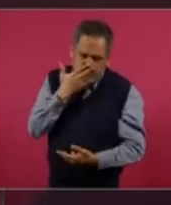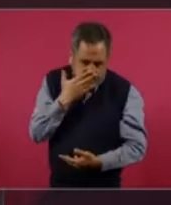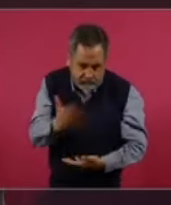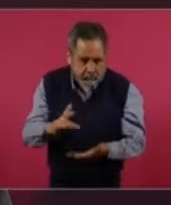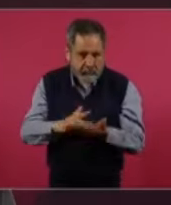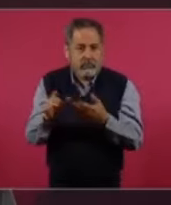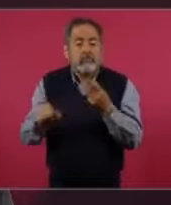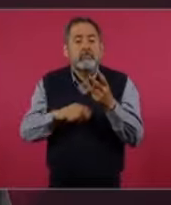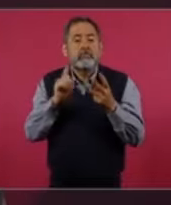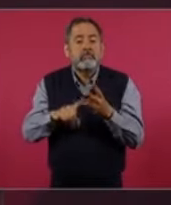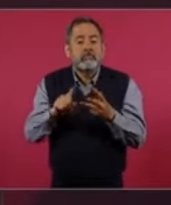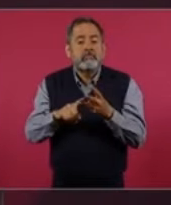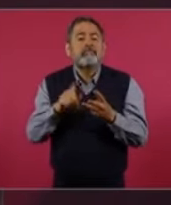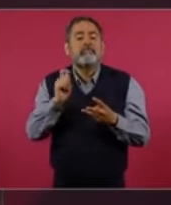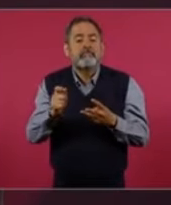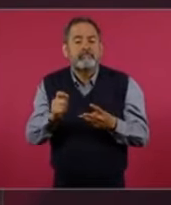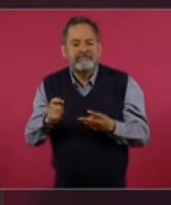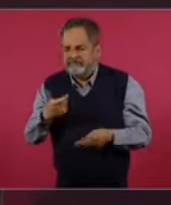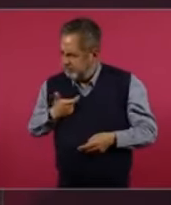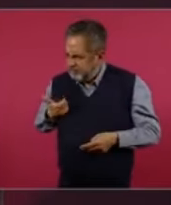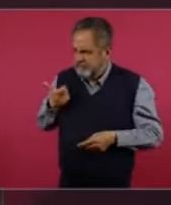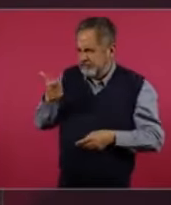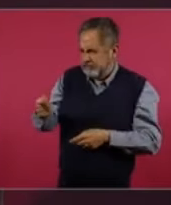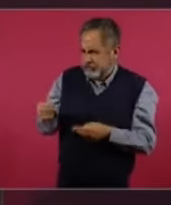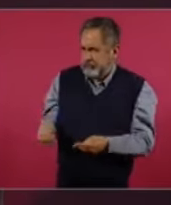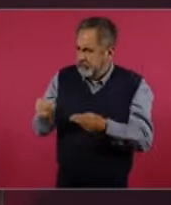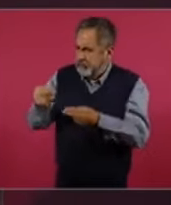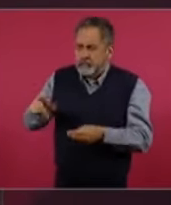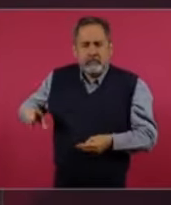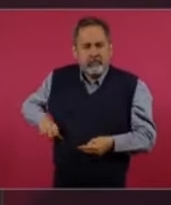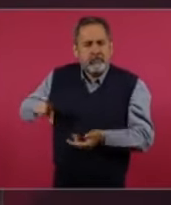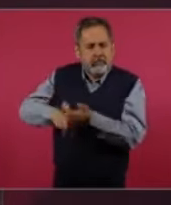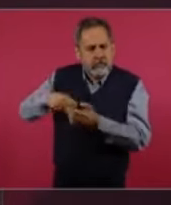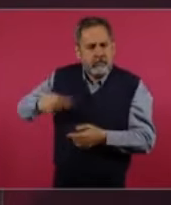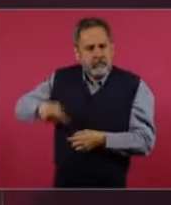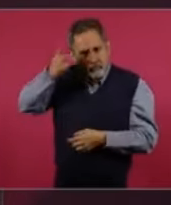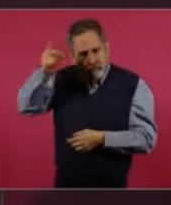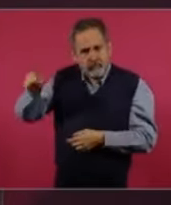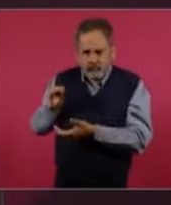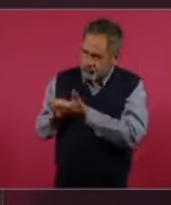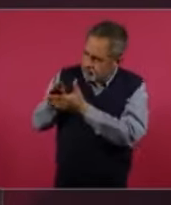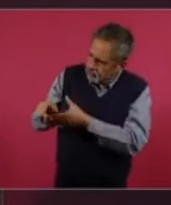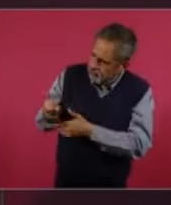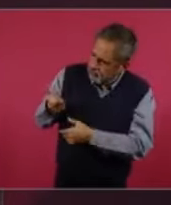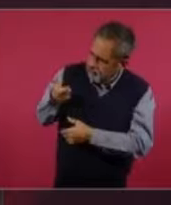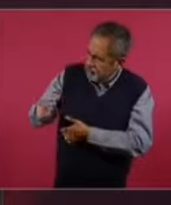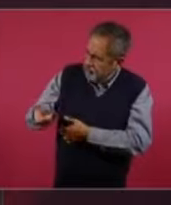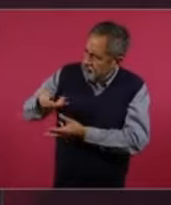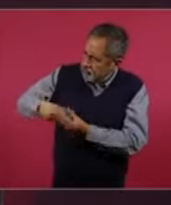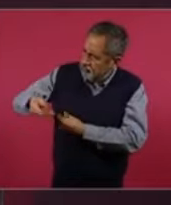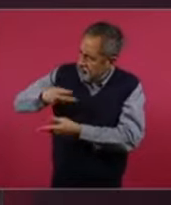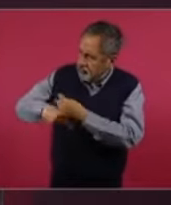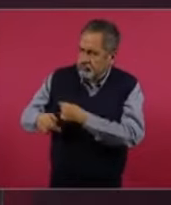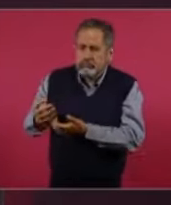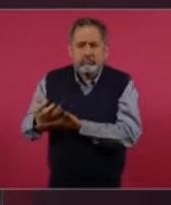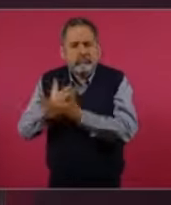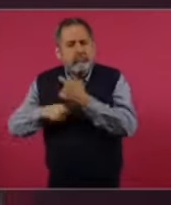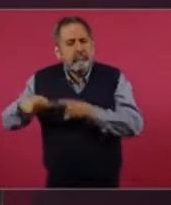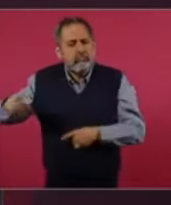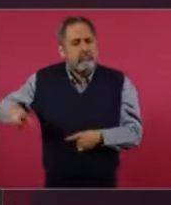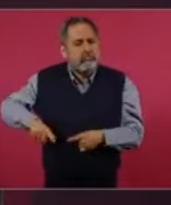de la inversión pública, el que estén todavía